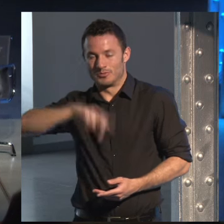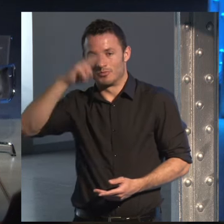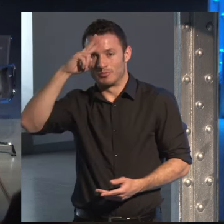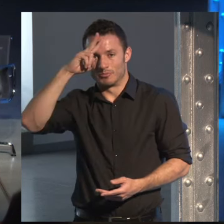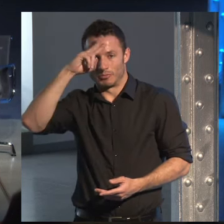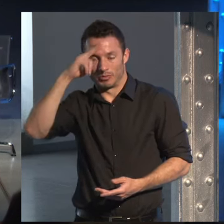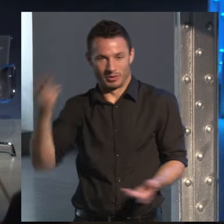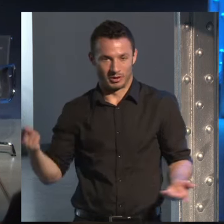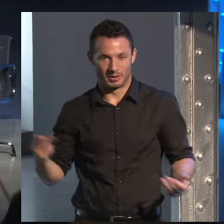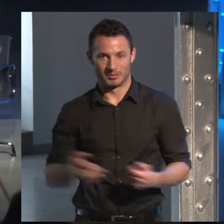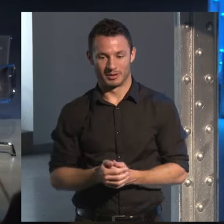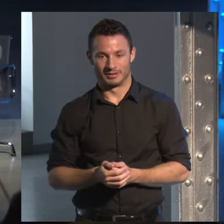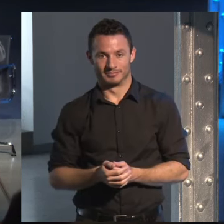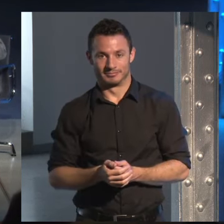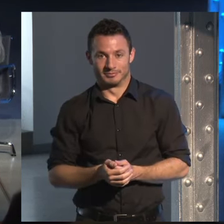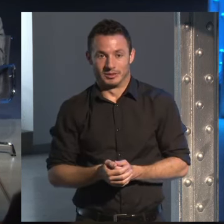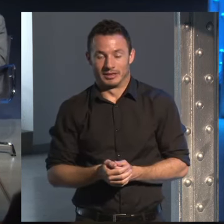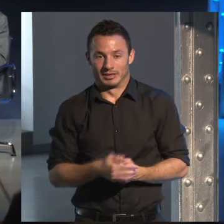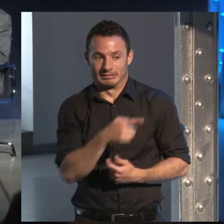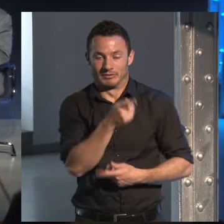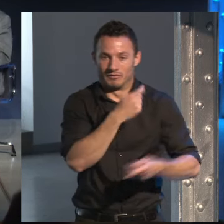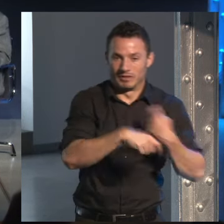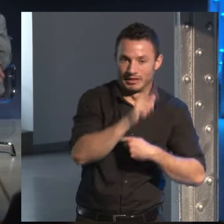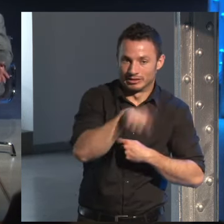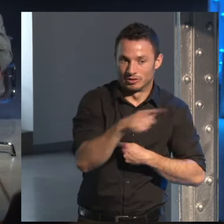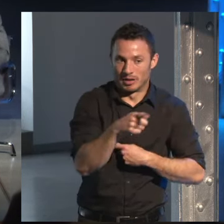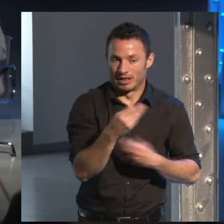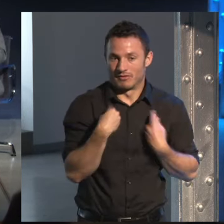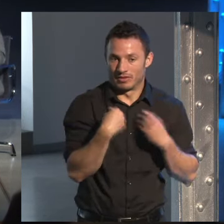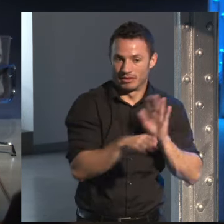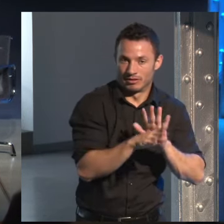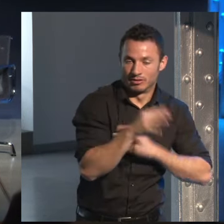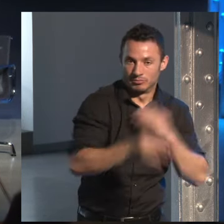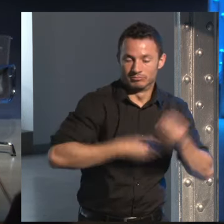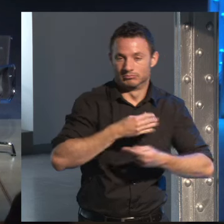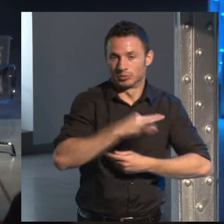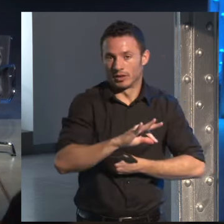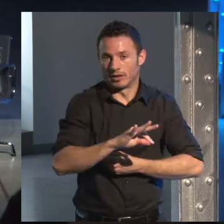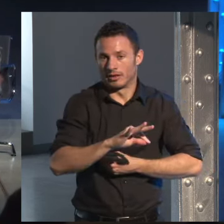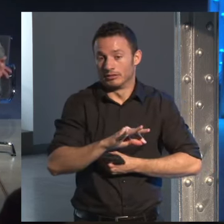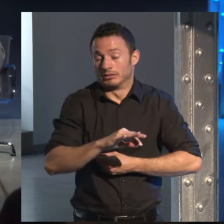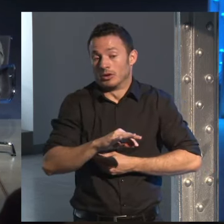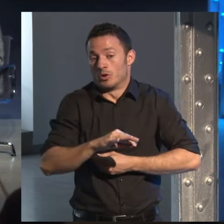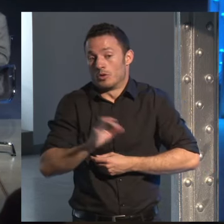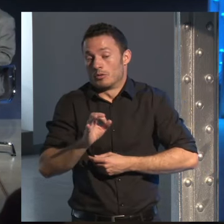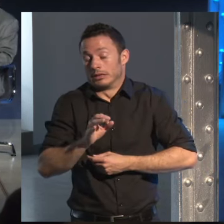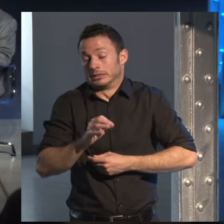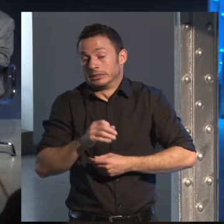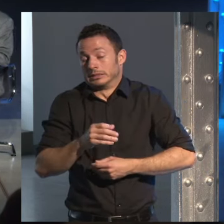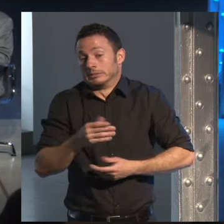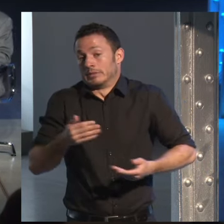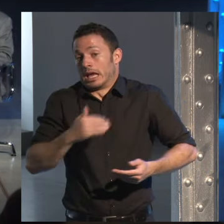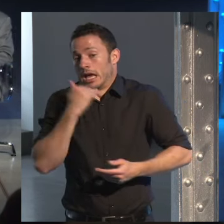me olvido de esta historia y los que vendan que lo vendan y que se garen la vida y que haya alguna gente que por lo menos en PDF lo puedan leer